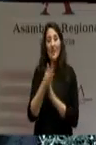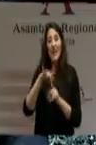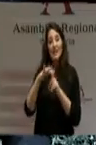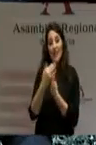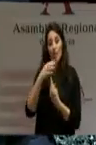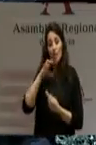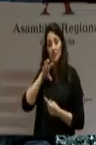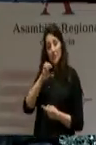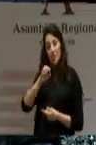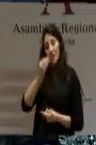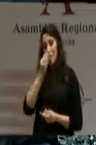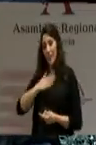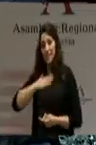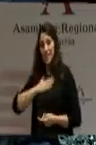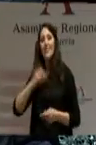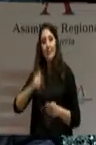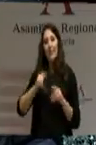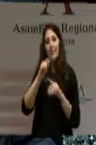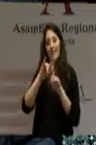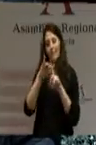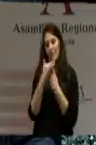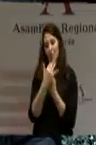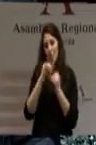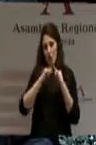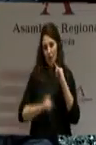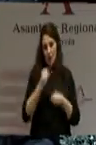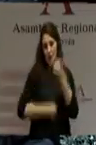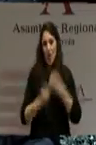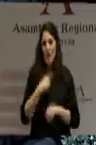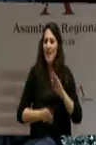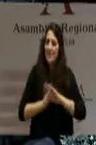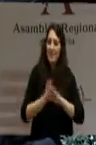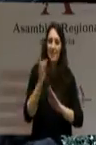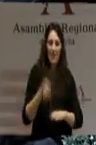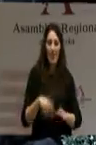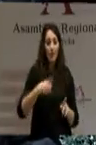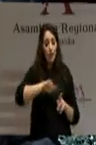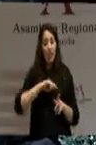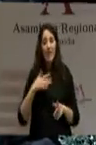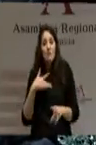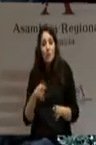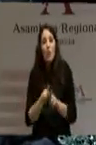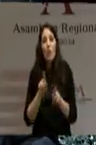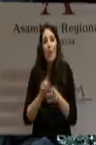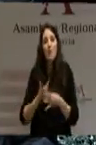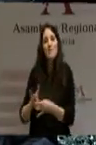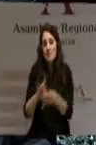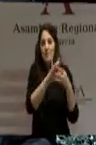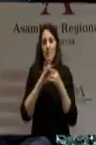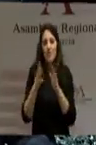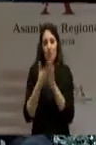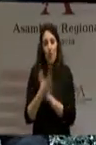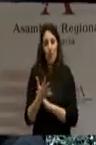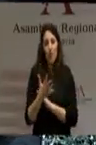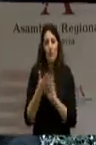en las épocas de crisis. Debemos recuperar el espíritu de la concordia, convirtiendo el diálogo